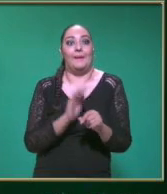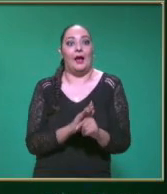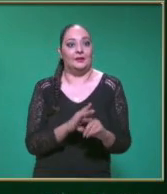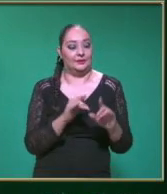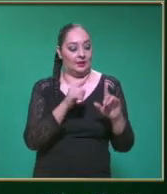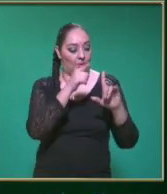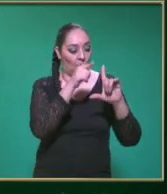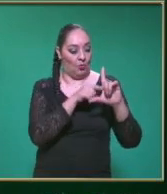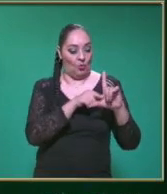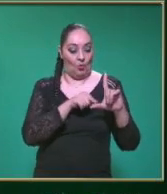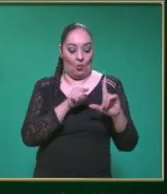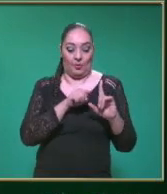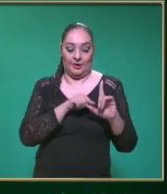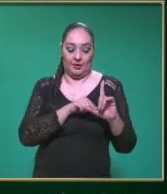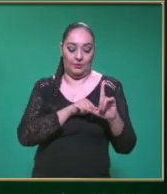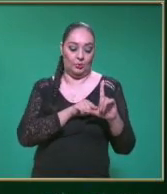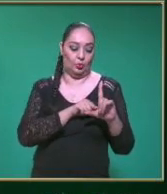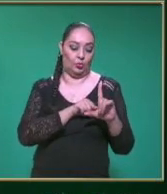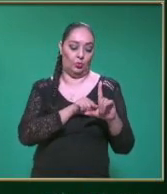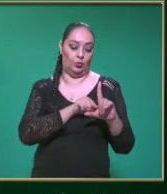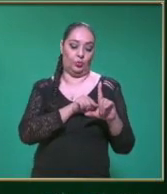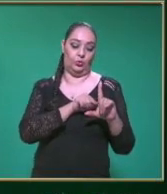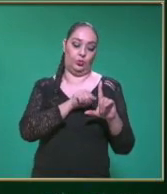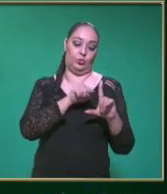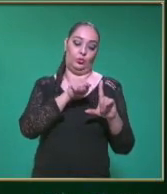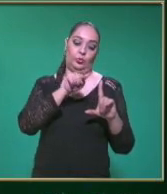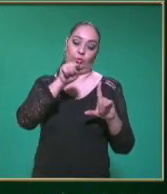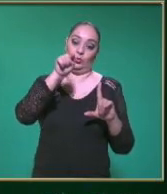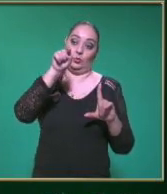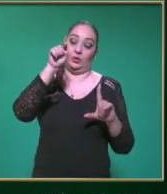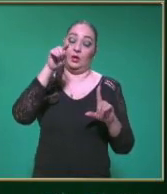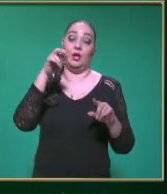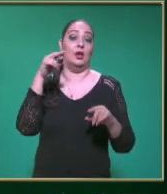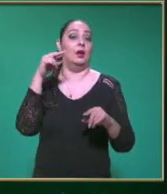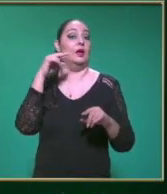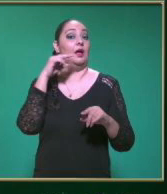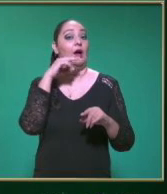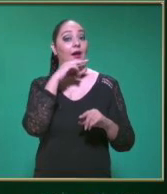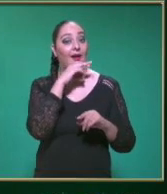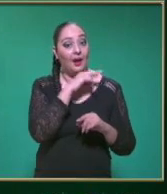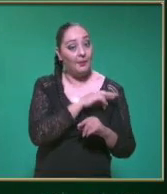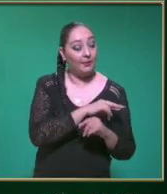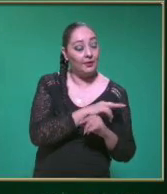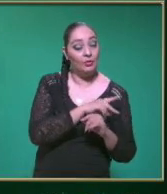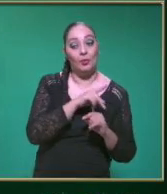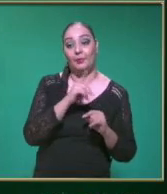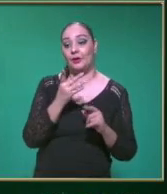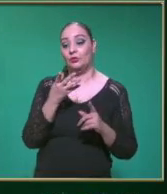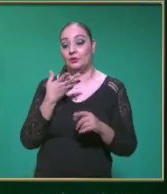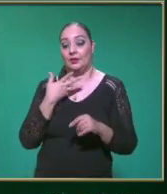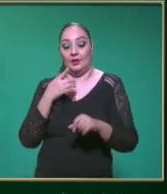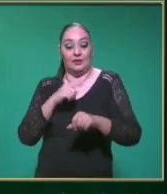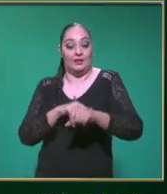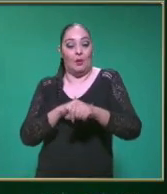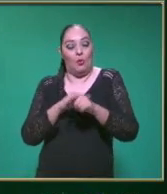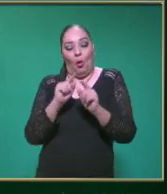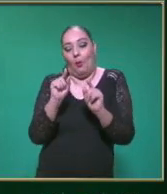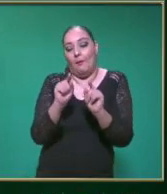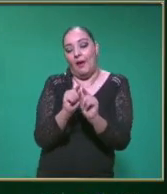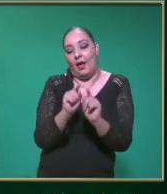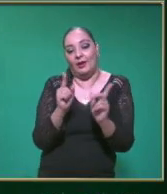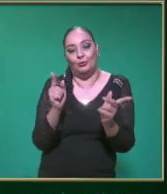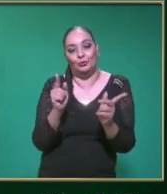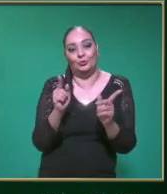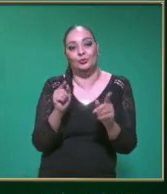móvil Está avanzando La distancia O está recorriendo La distancia Pues total De ese De ese